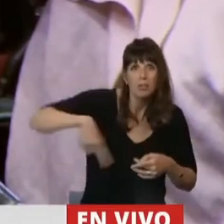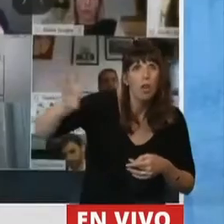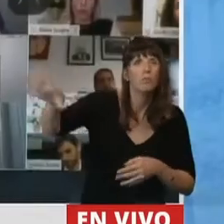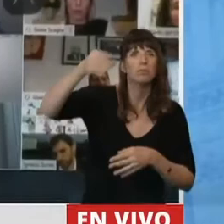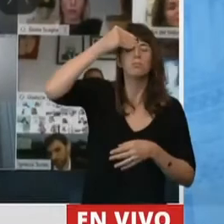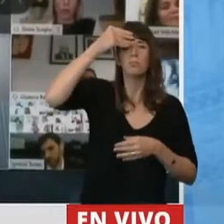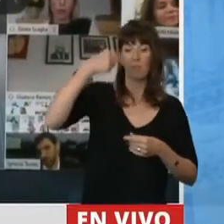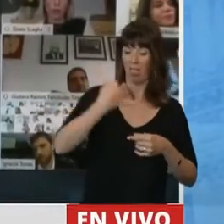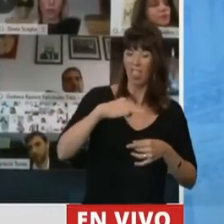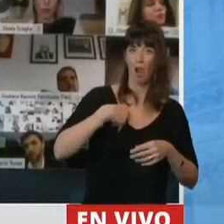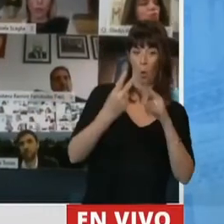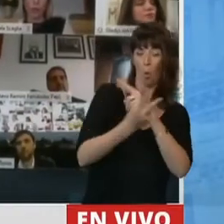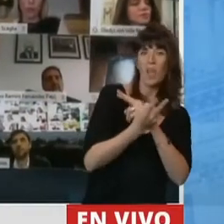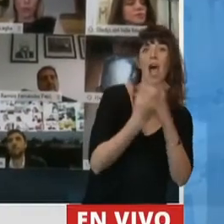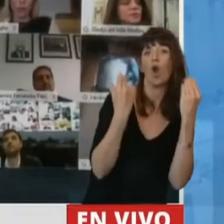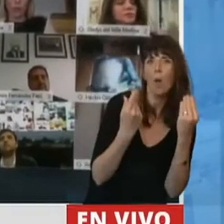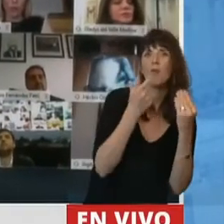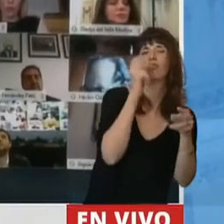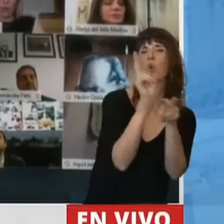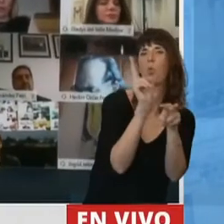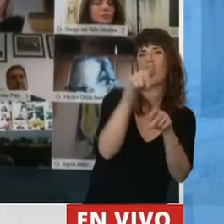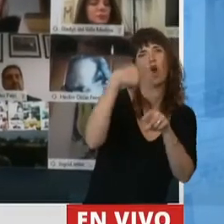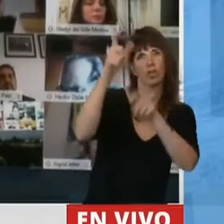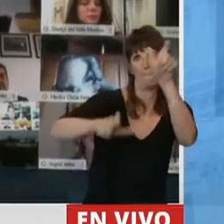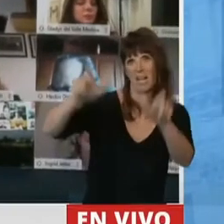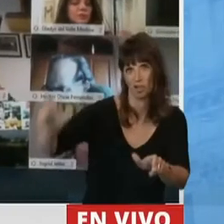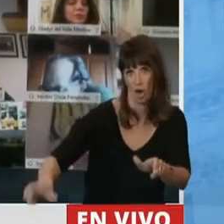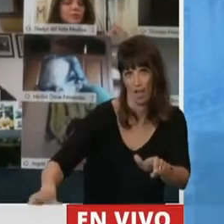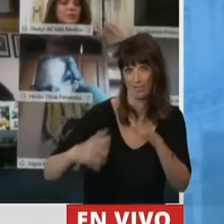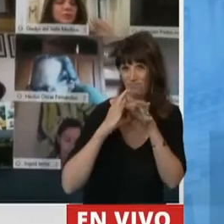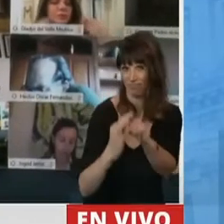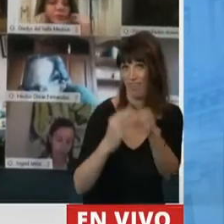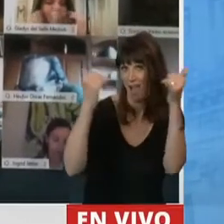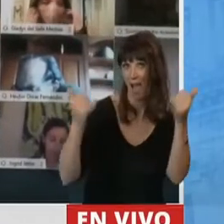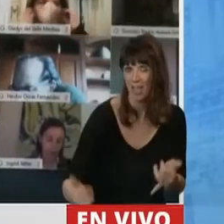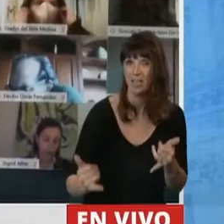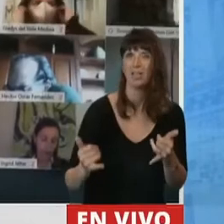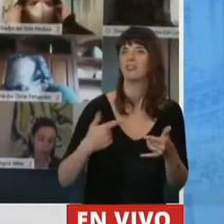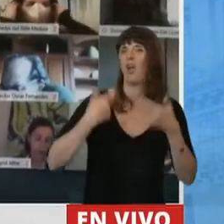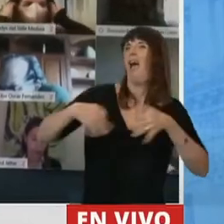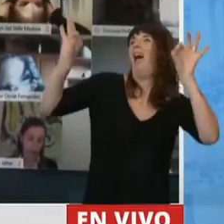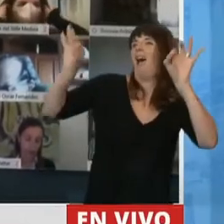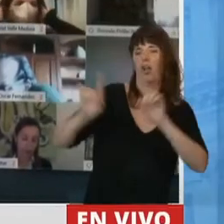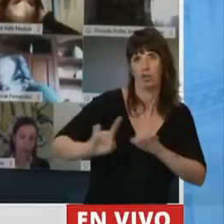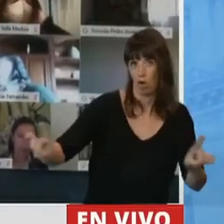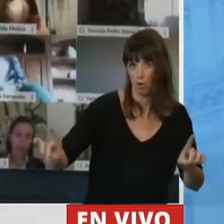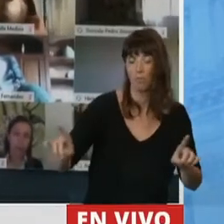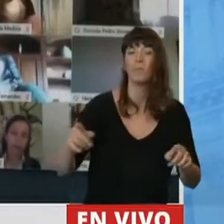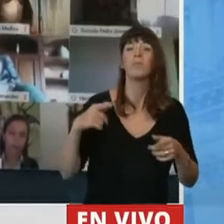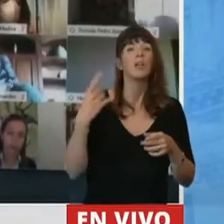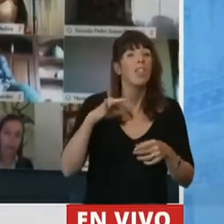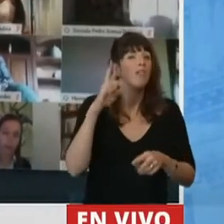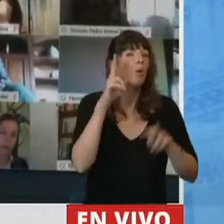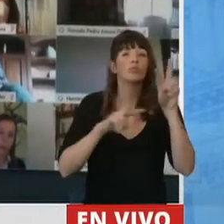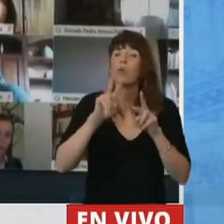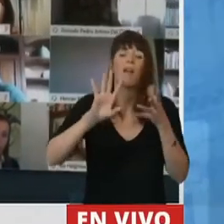que tenemos que acompañar al otro, que no somos inmunes y que estamos en una situación en donde cada vez se abre un río nuevo y tenemos que inventar un